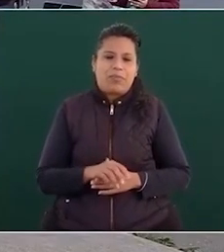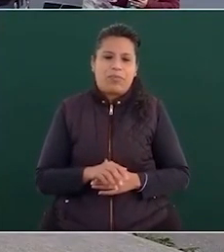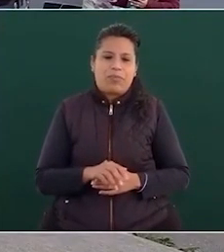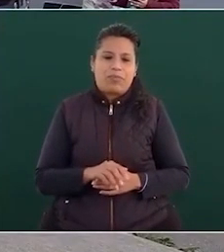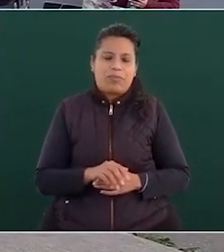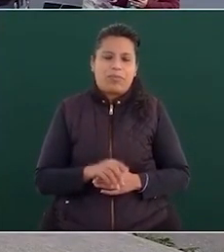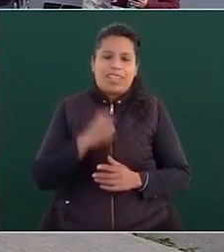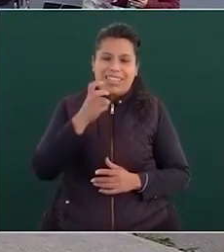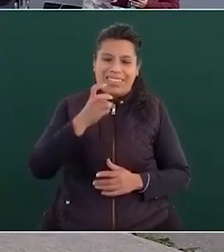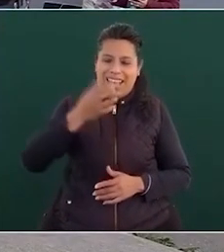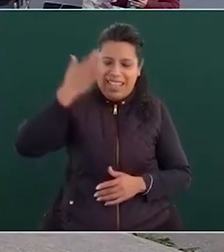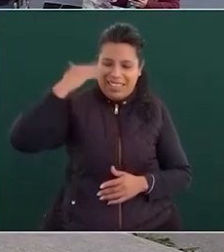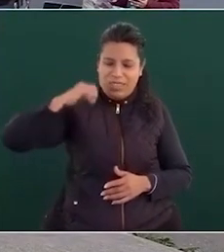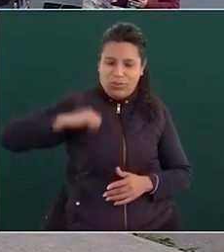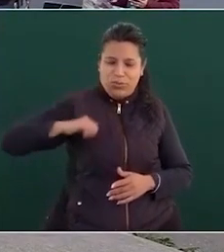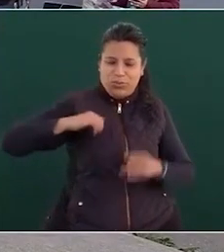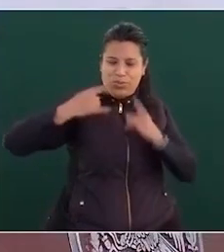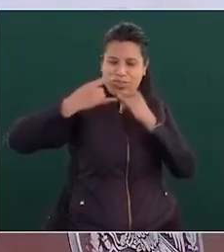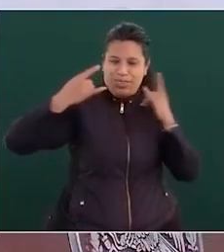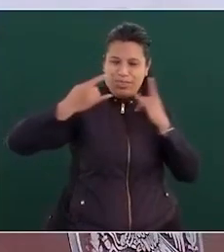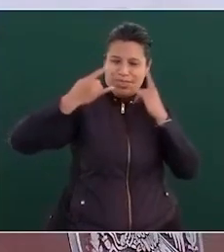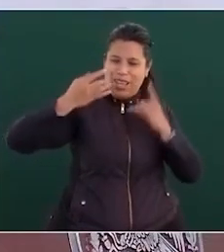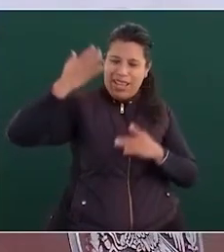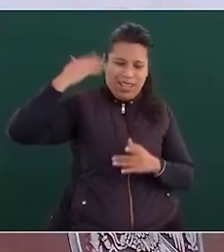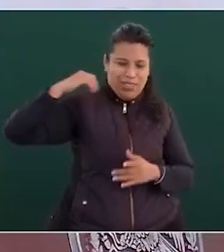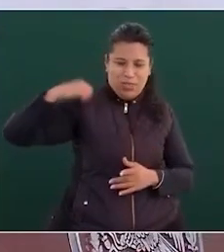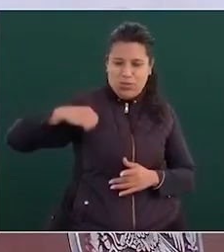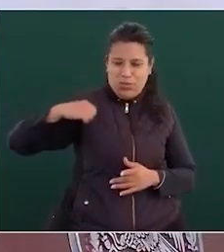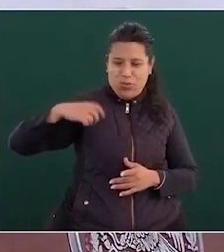que venga a México